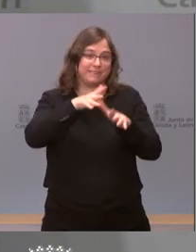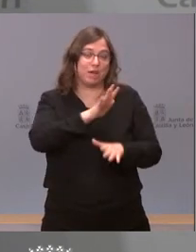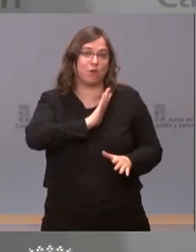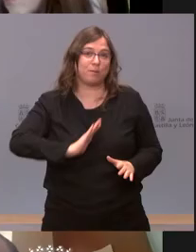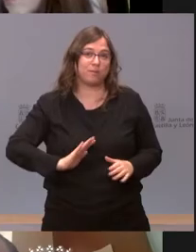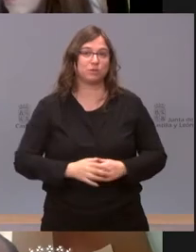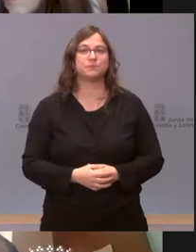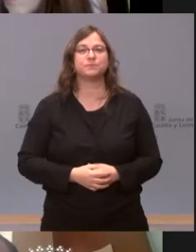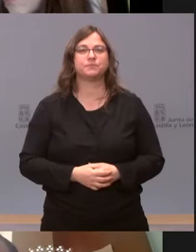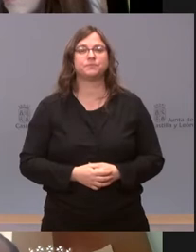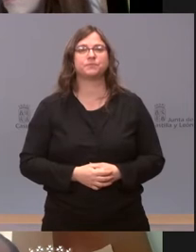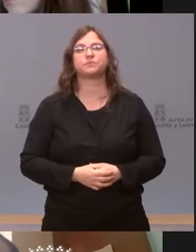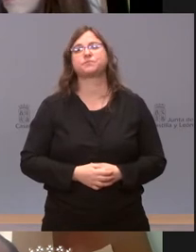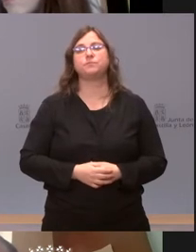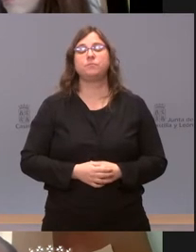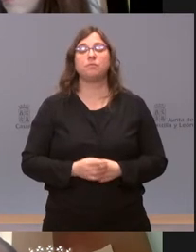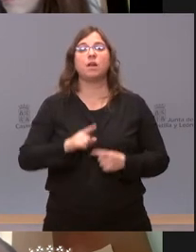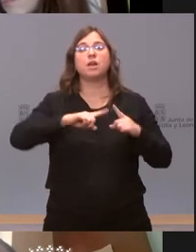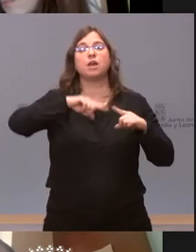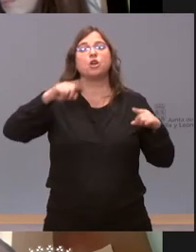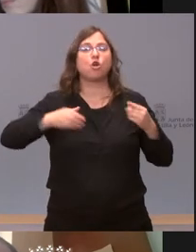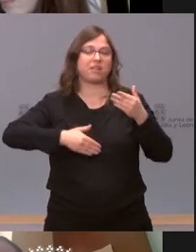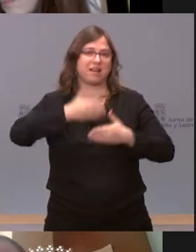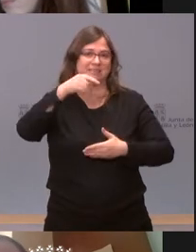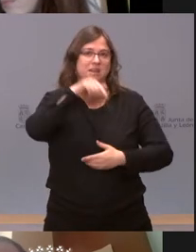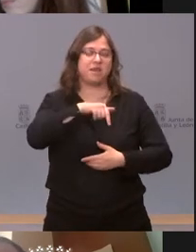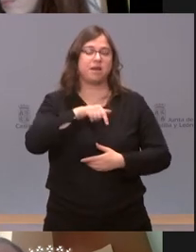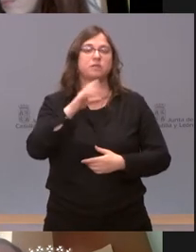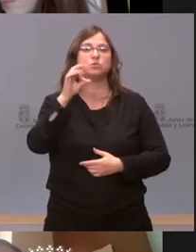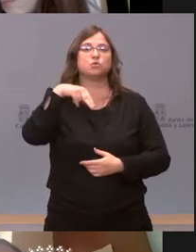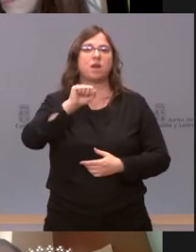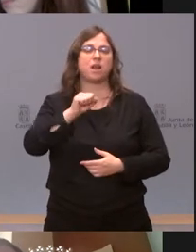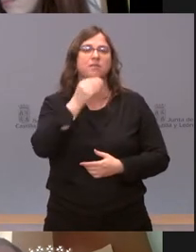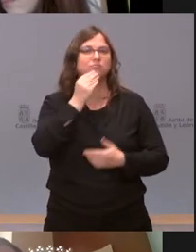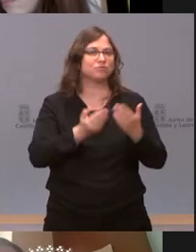Tenemos en el norte de Castilla hoy a Susana Escribano. Susana, cuando quieras.